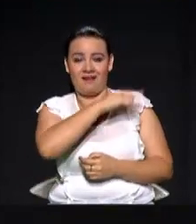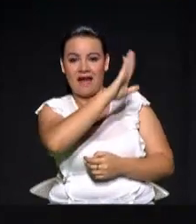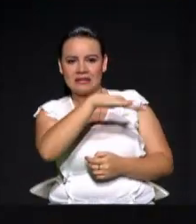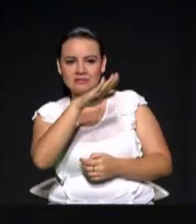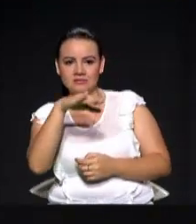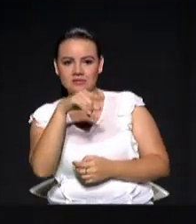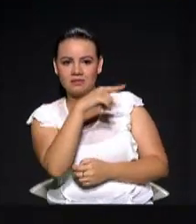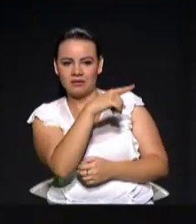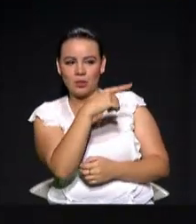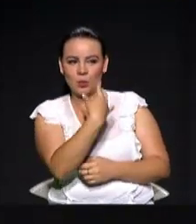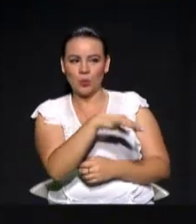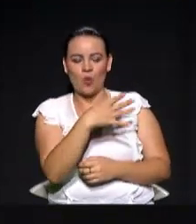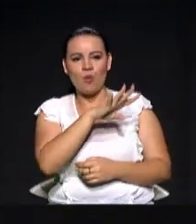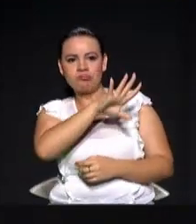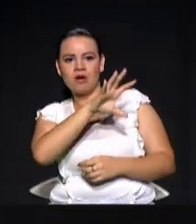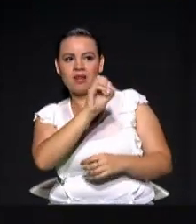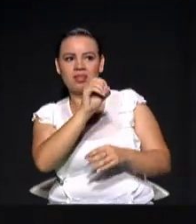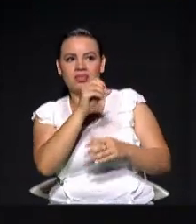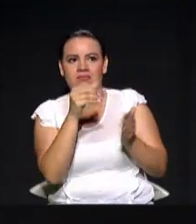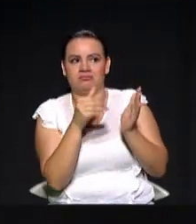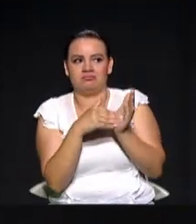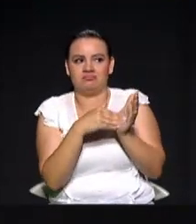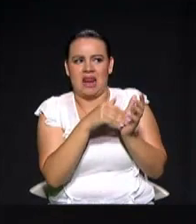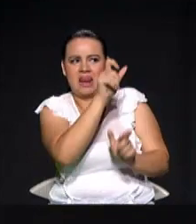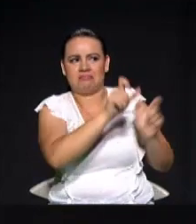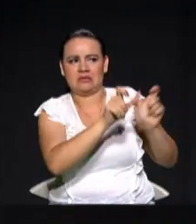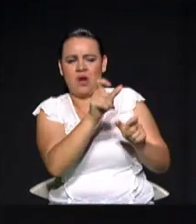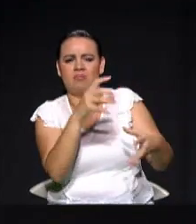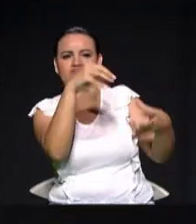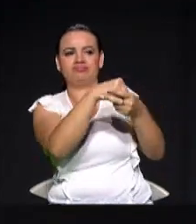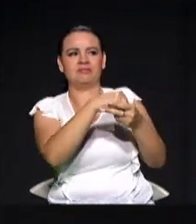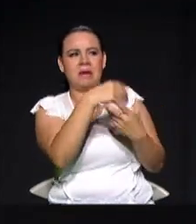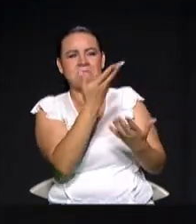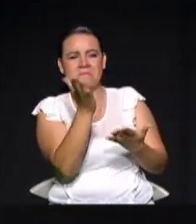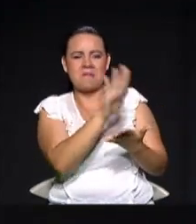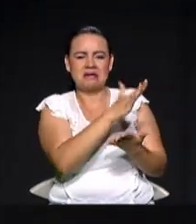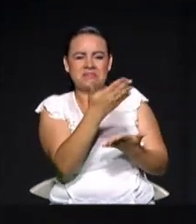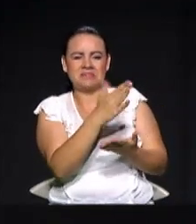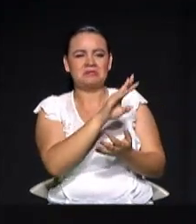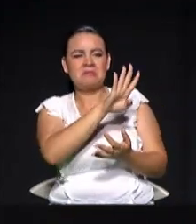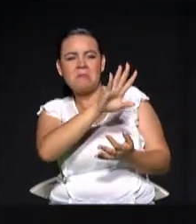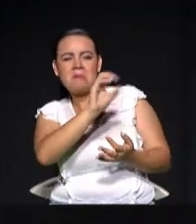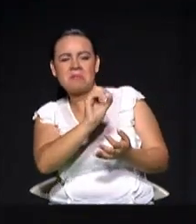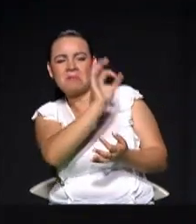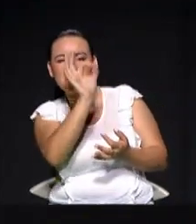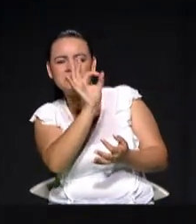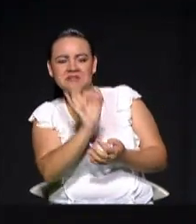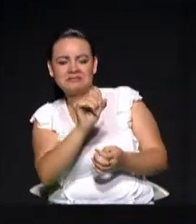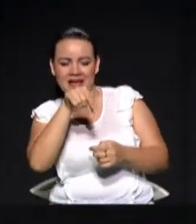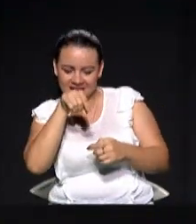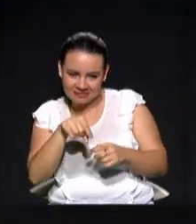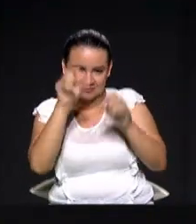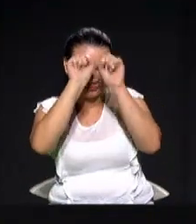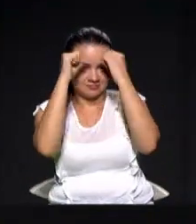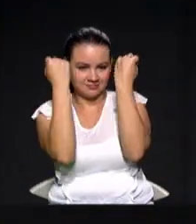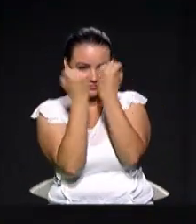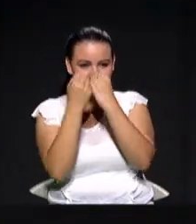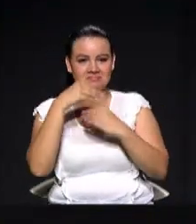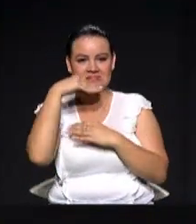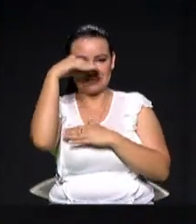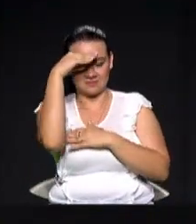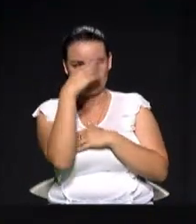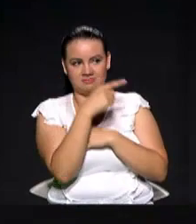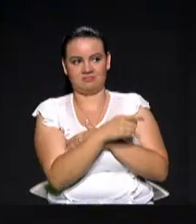40 mil estudiantes, de los cuales el 40% son del municipio de Medellín. La Alcaldía de Medellín